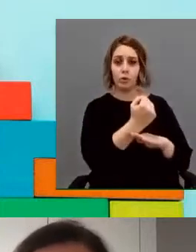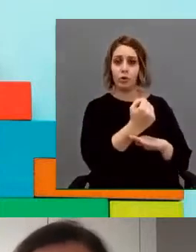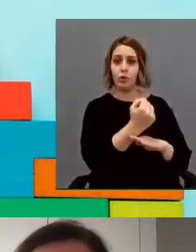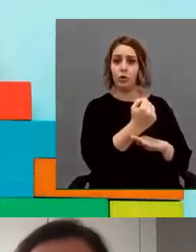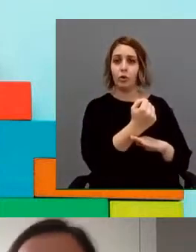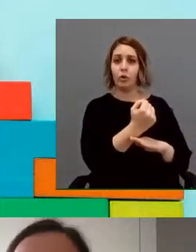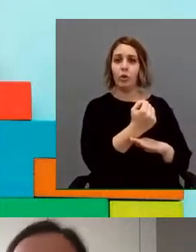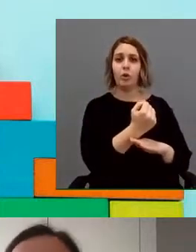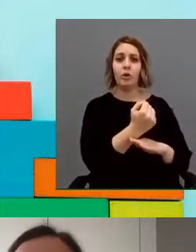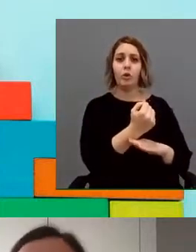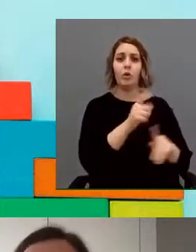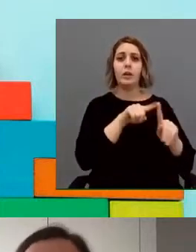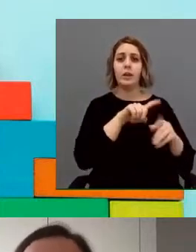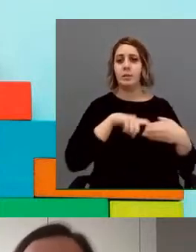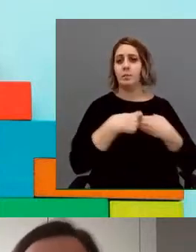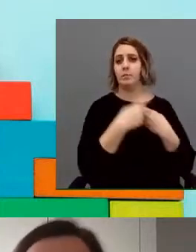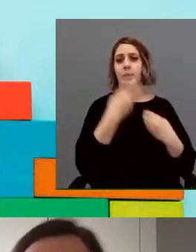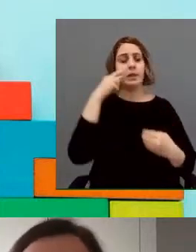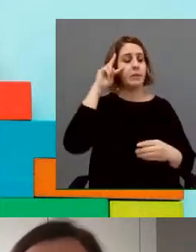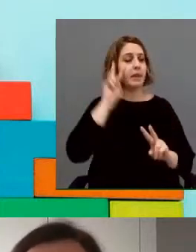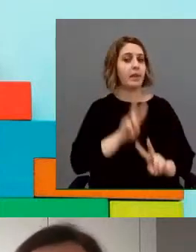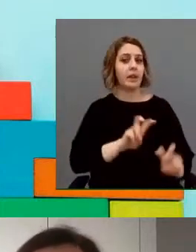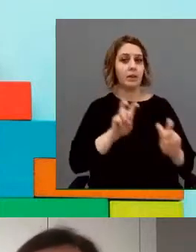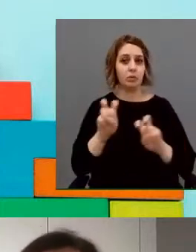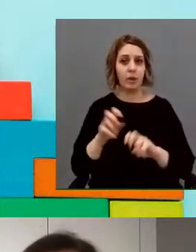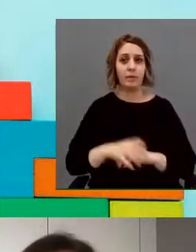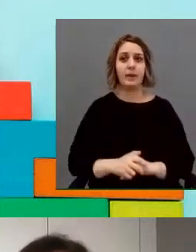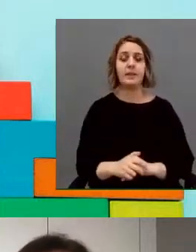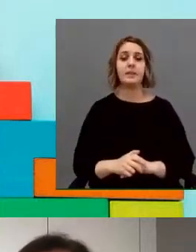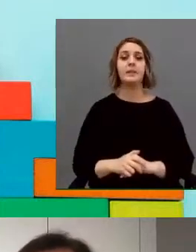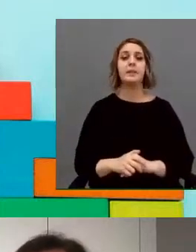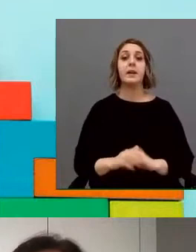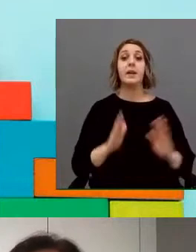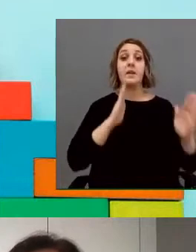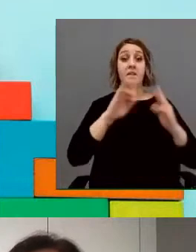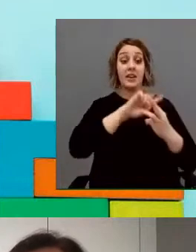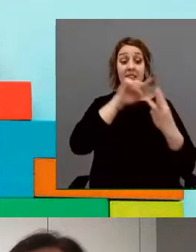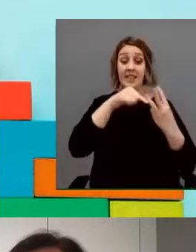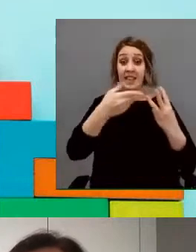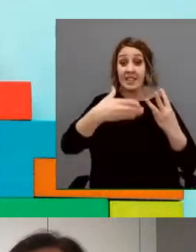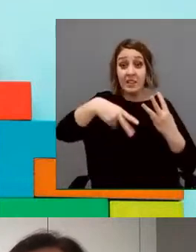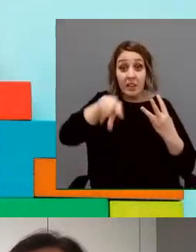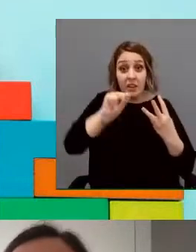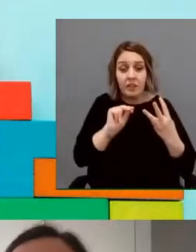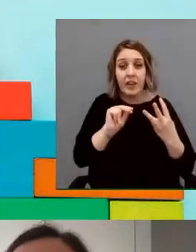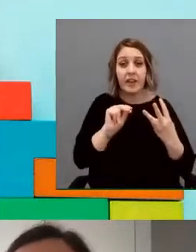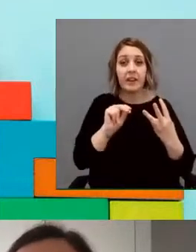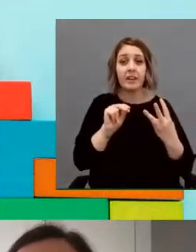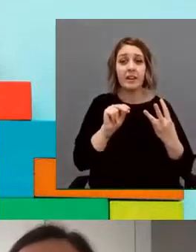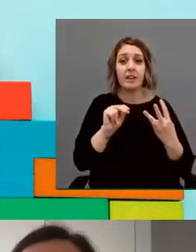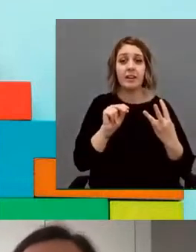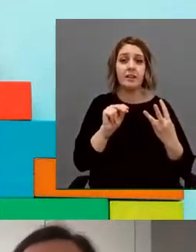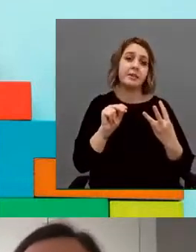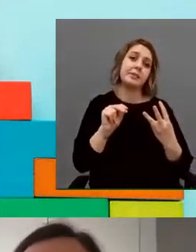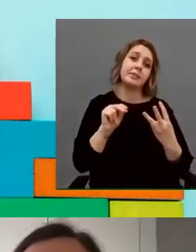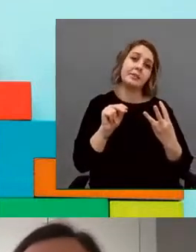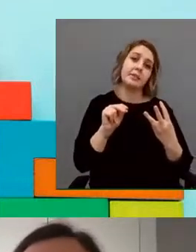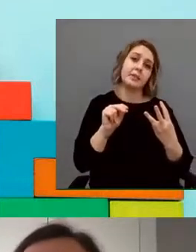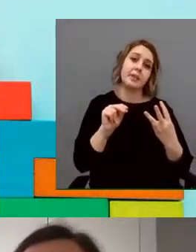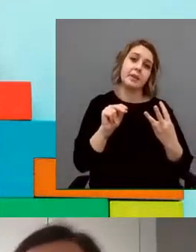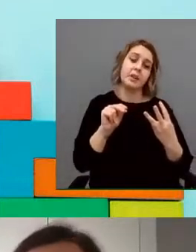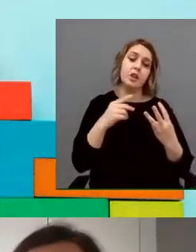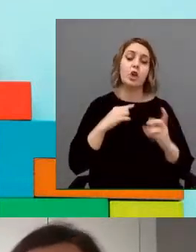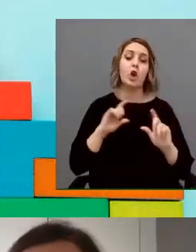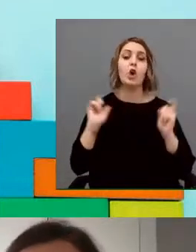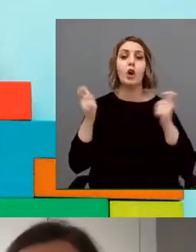situaciones nuevas que os estoy diciendo. Al finalizar esta fase, tenemos reunión con el alumno y con la familia